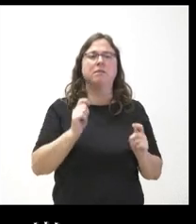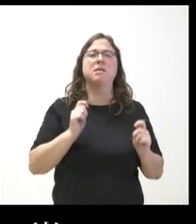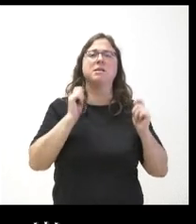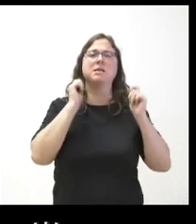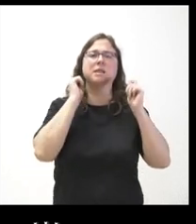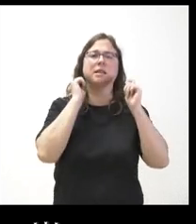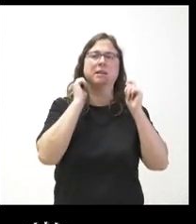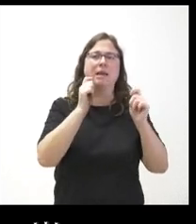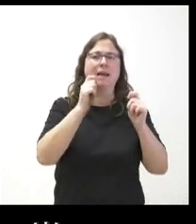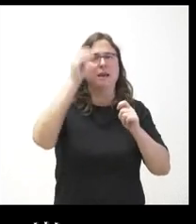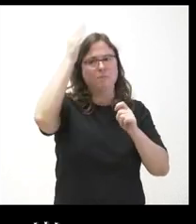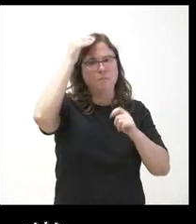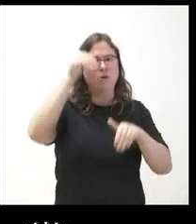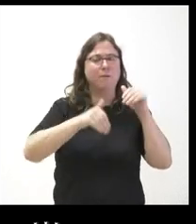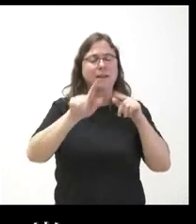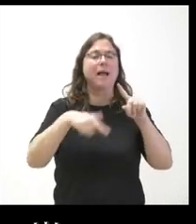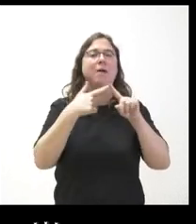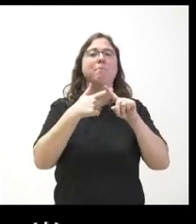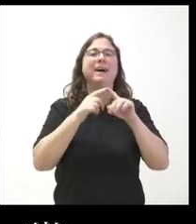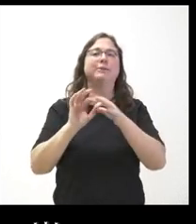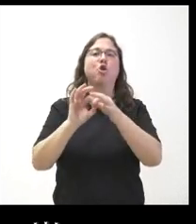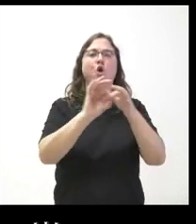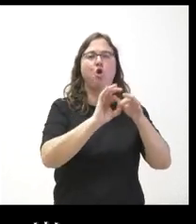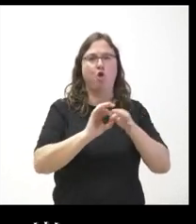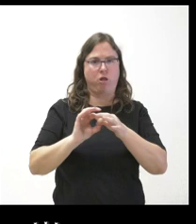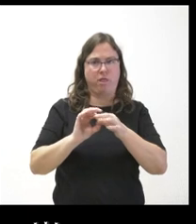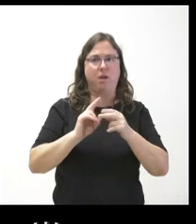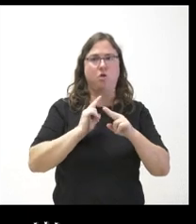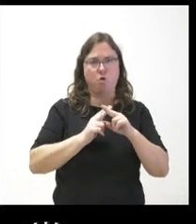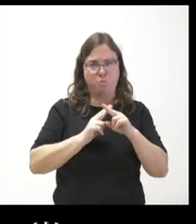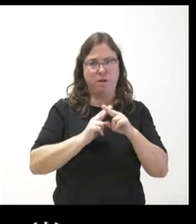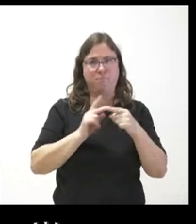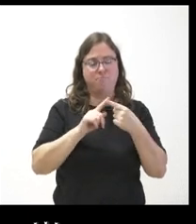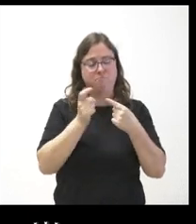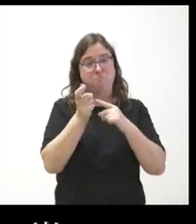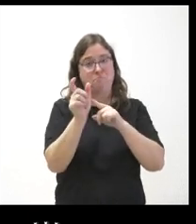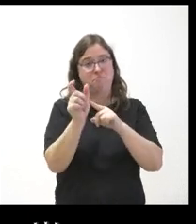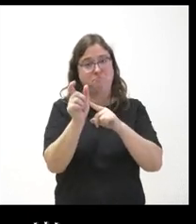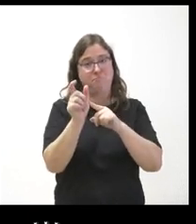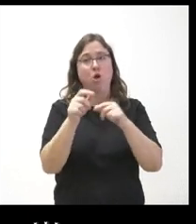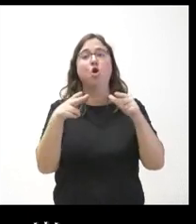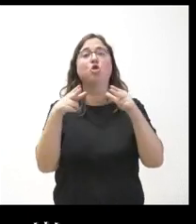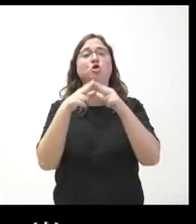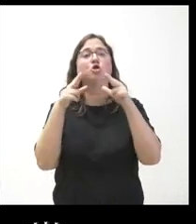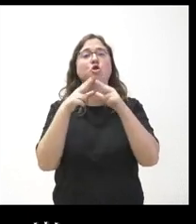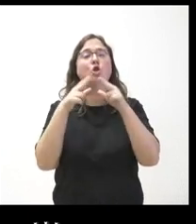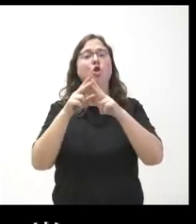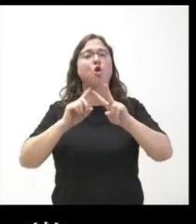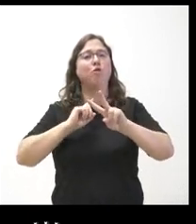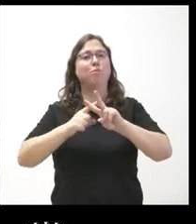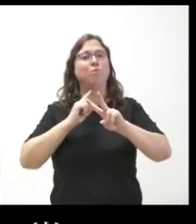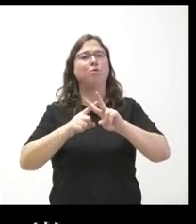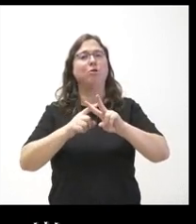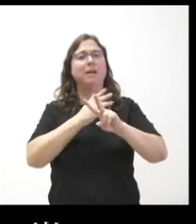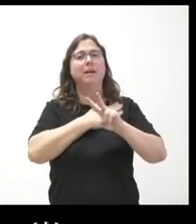hoy como de memoria democrática y concordia un término que por otra parte los socios de gobierno Vox estaba pidiendo que se